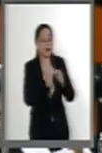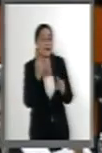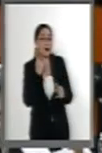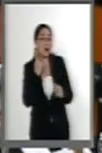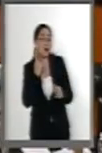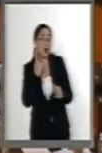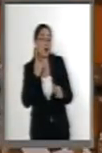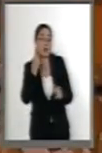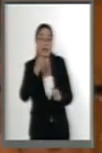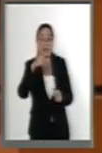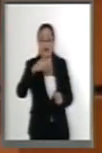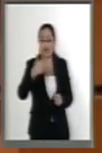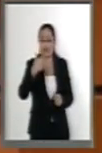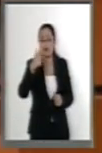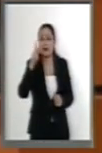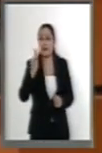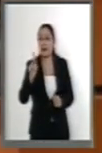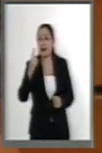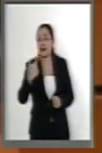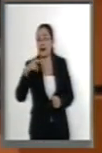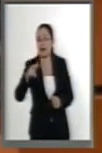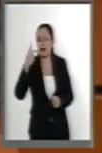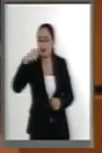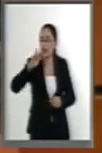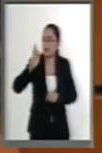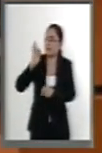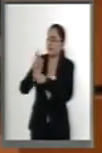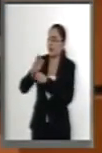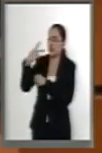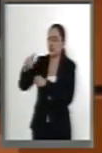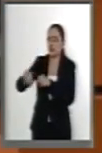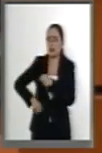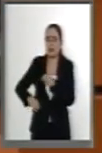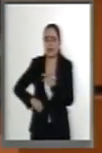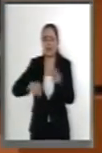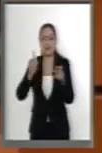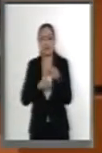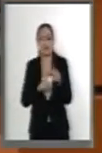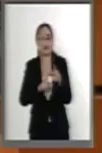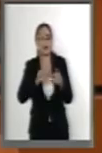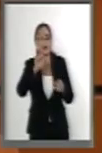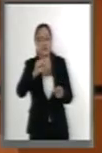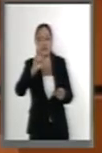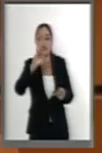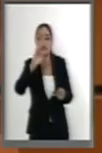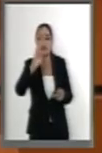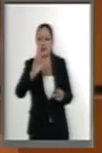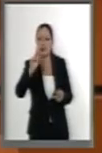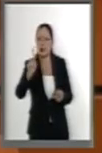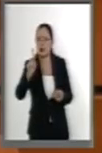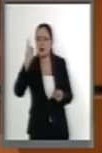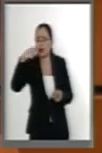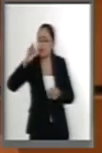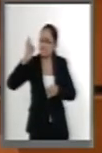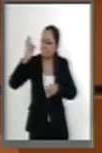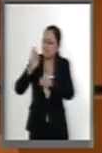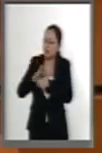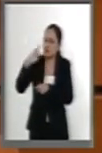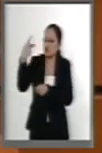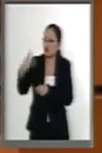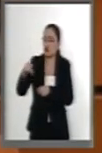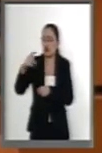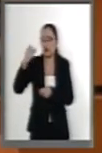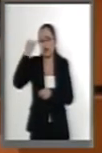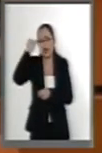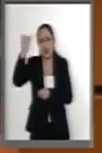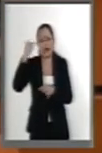es para defender los intereses de Peña Nieto, la Secretaría de la Función Pública para defender los intereses de Peña Nieto,